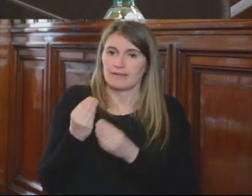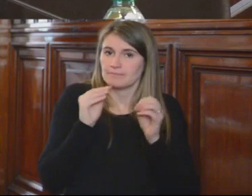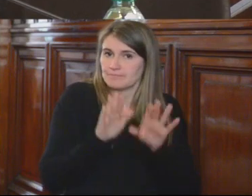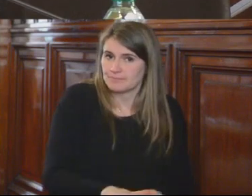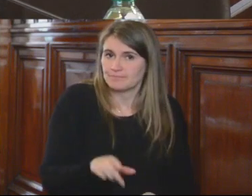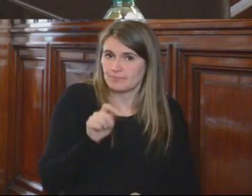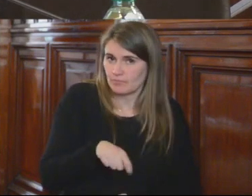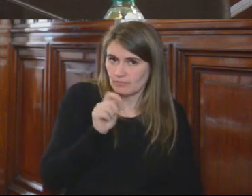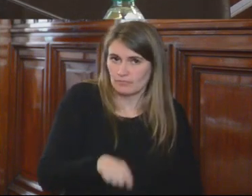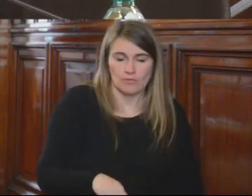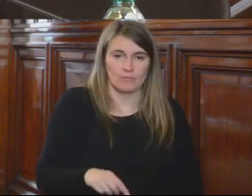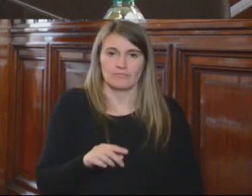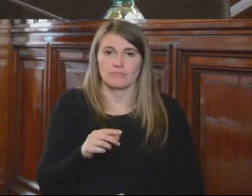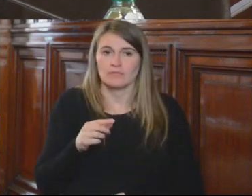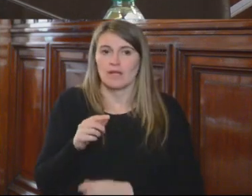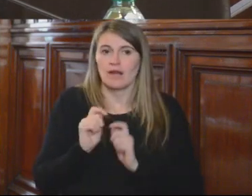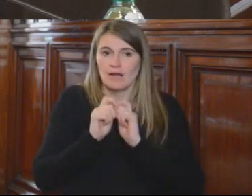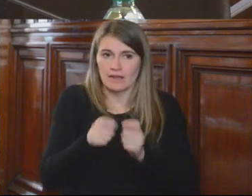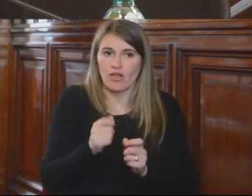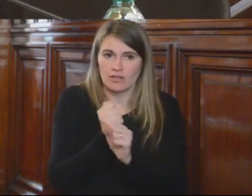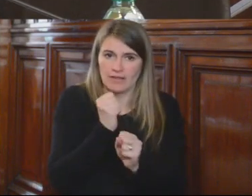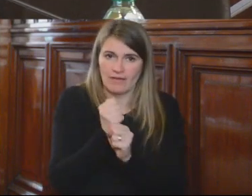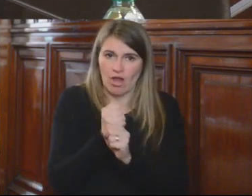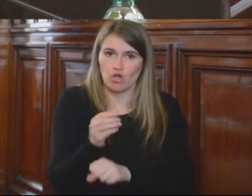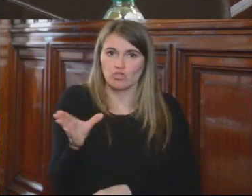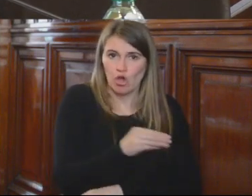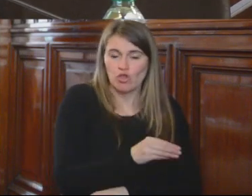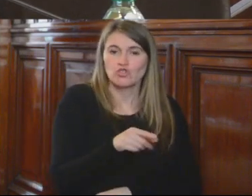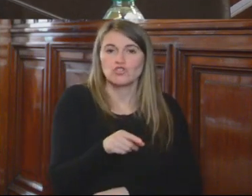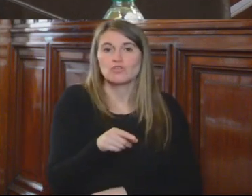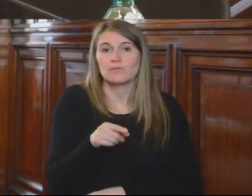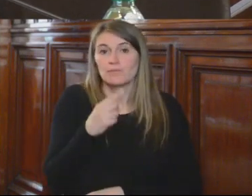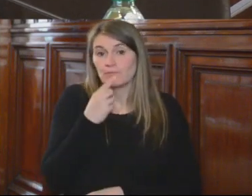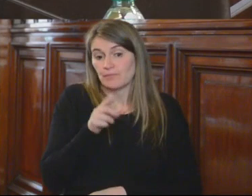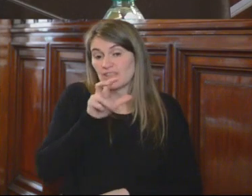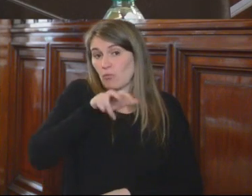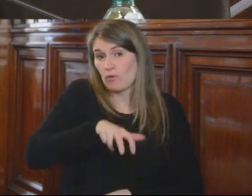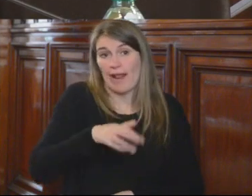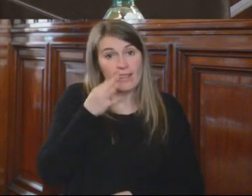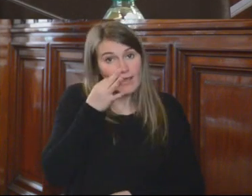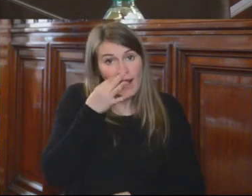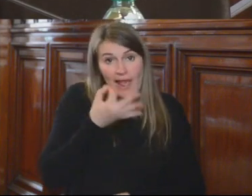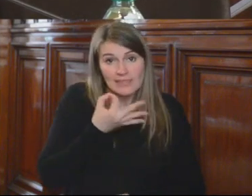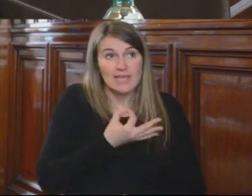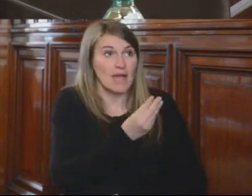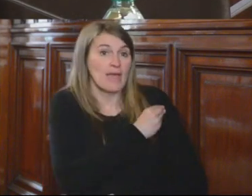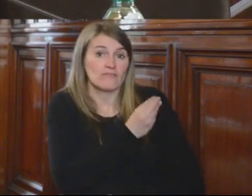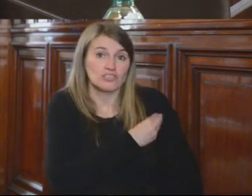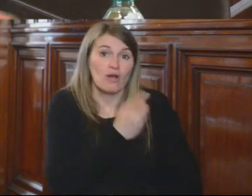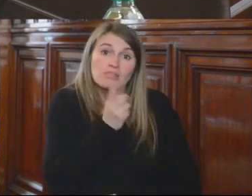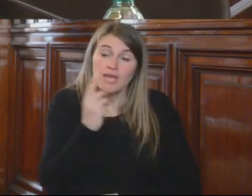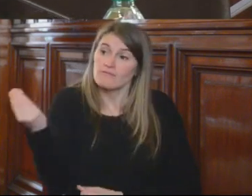con la restitución de absolutamente todos los casos en los que los tribunales de garantía hayan ordenado esta